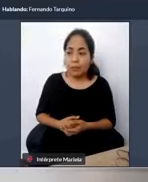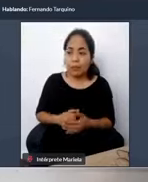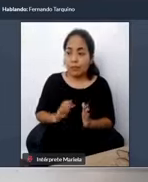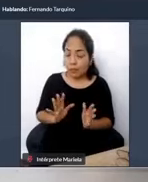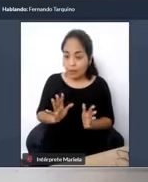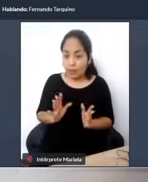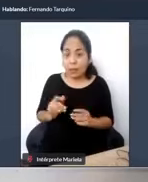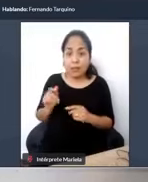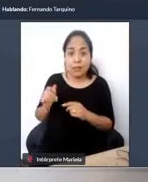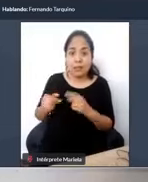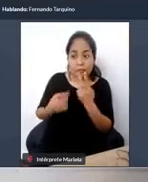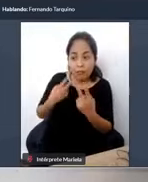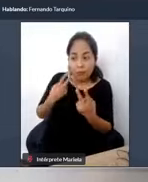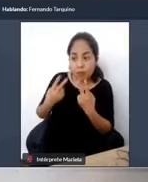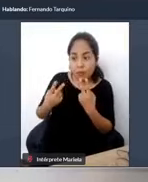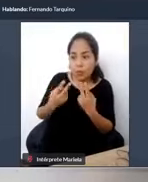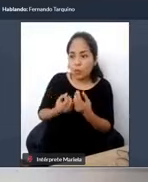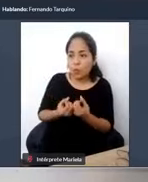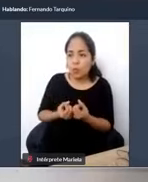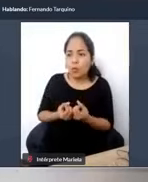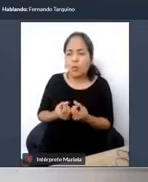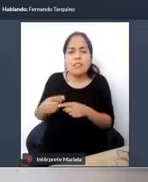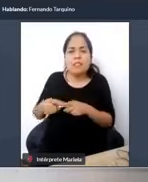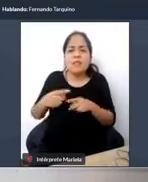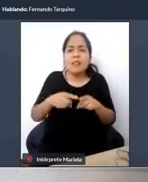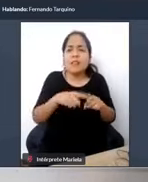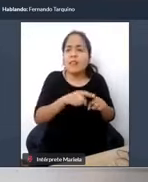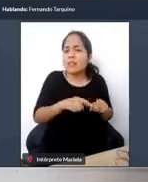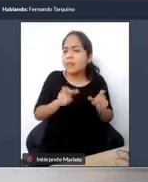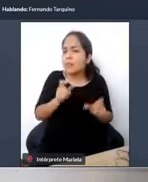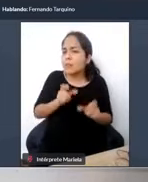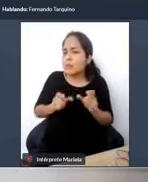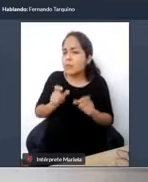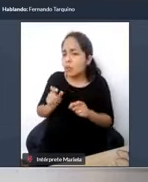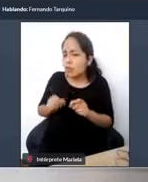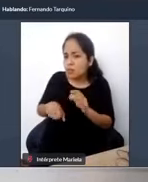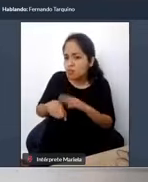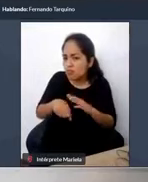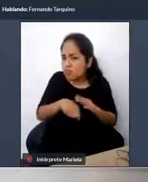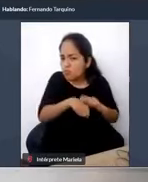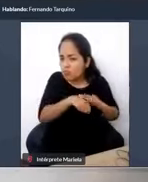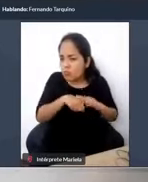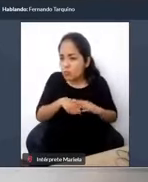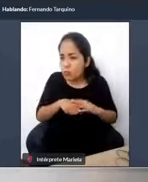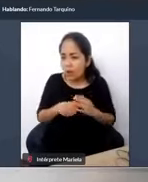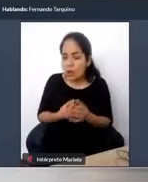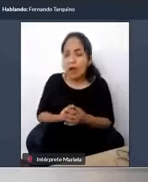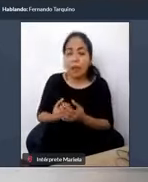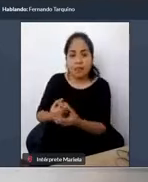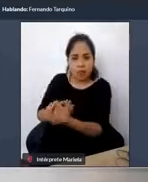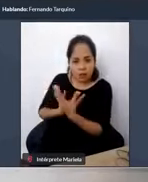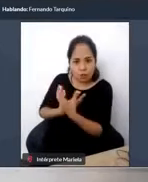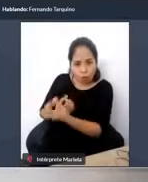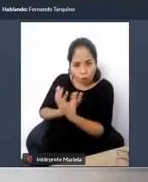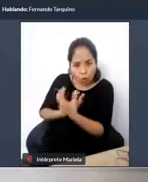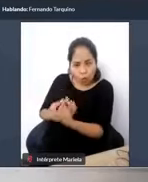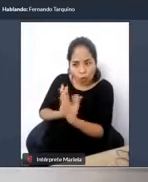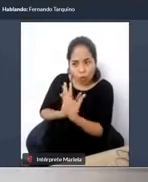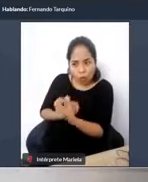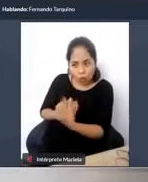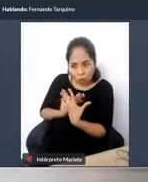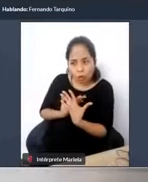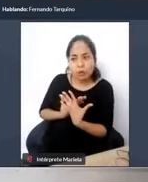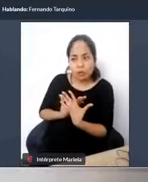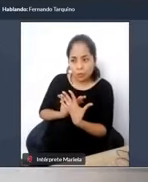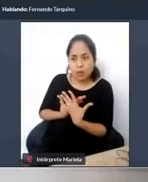usuario que está en la intersección, y a partir de ahí puede recolectar los datos que son la primera fuente de información para hacer